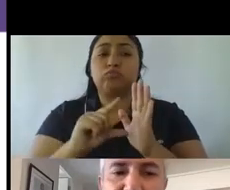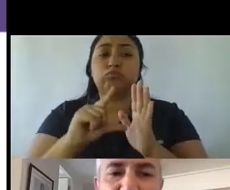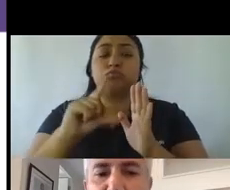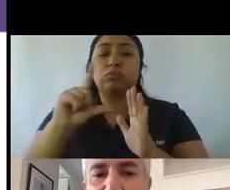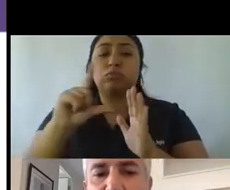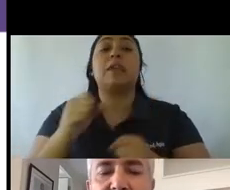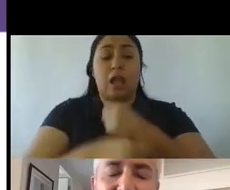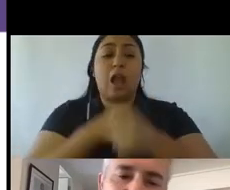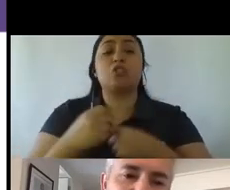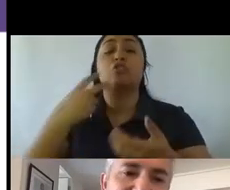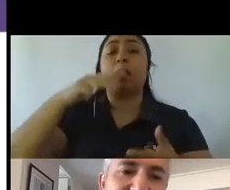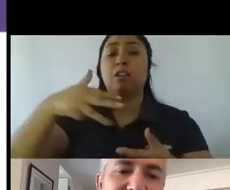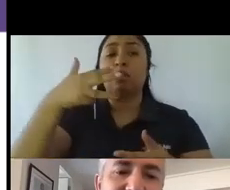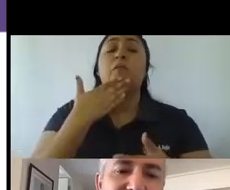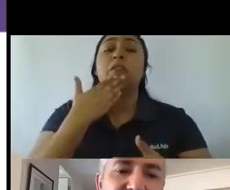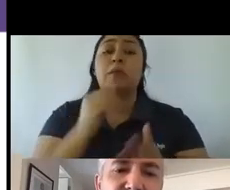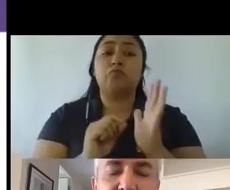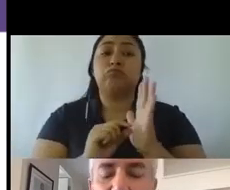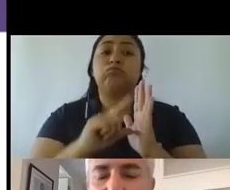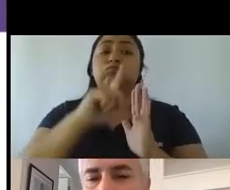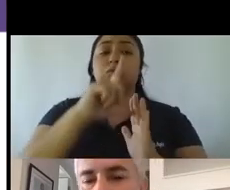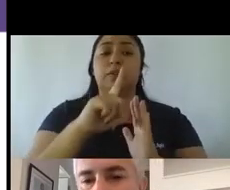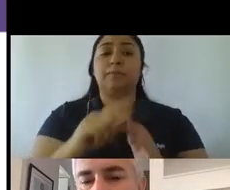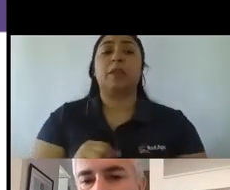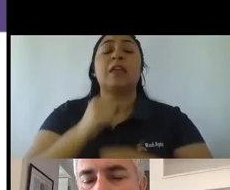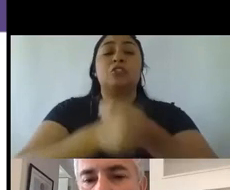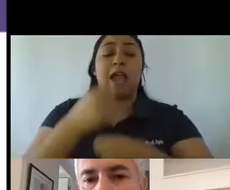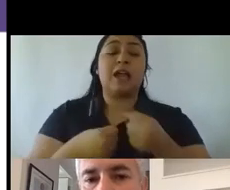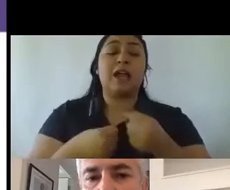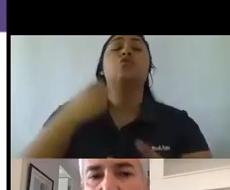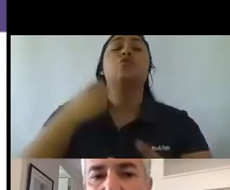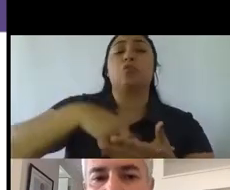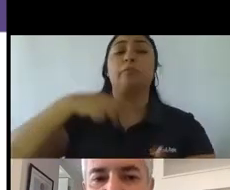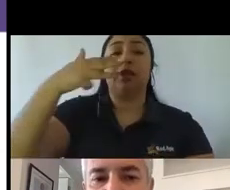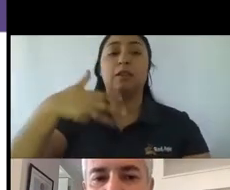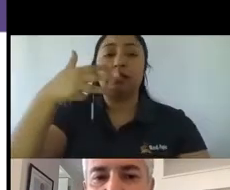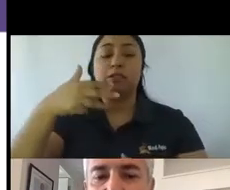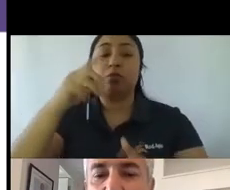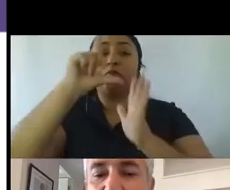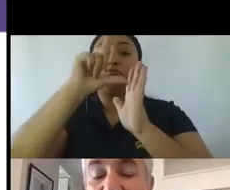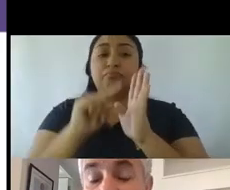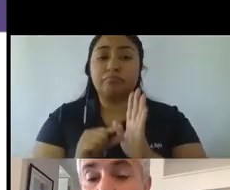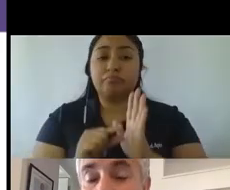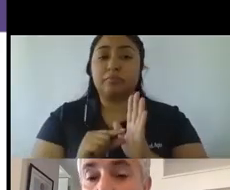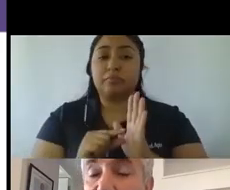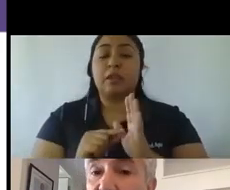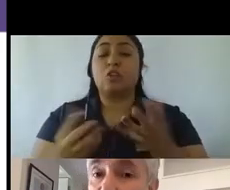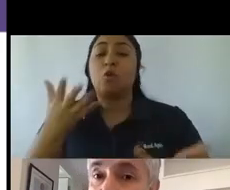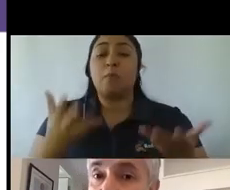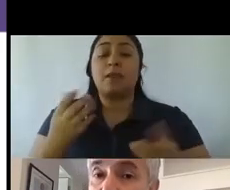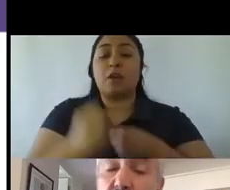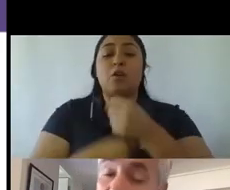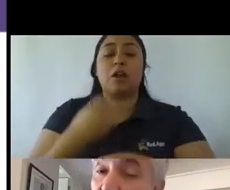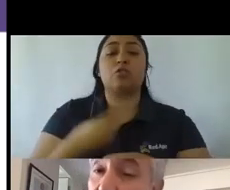El año 2019 tiene esa caída tan significativa respecto del año 2018, básicamente por el efecto que tuvo el último